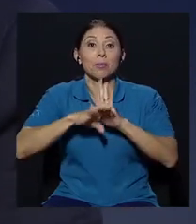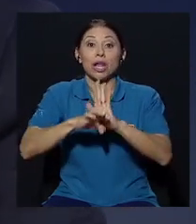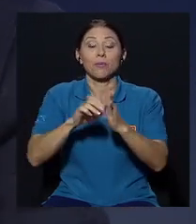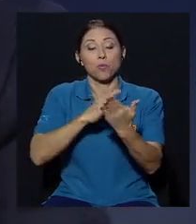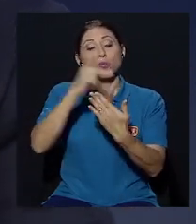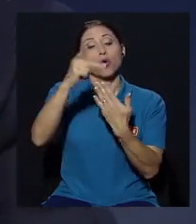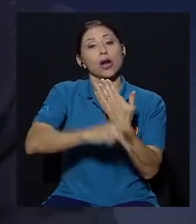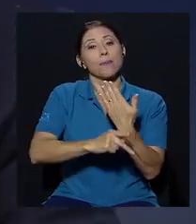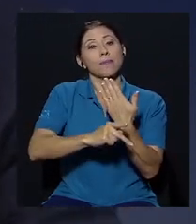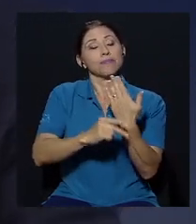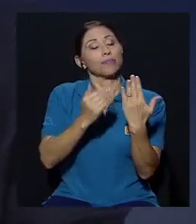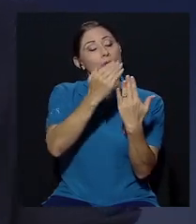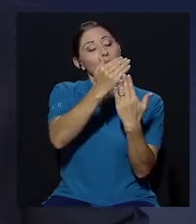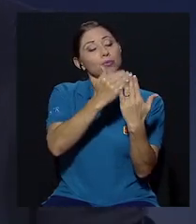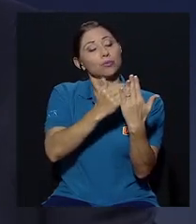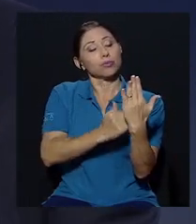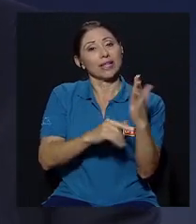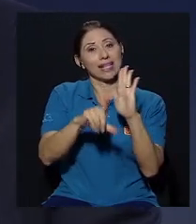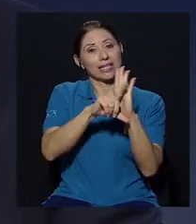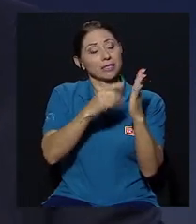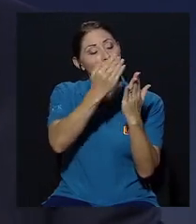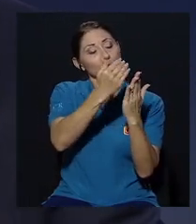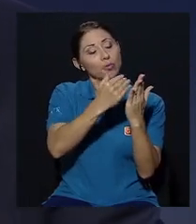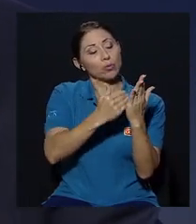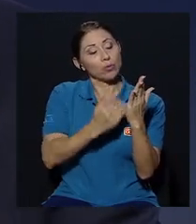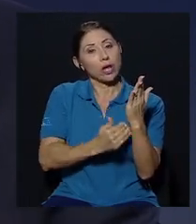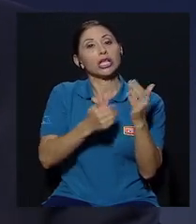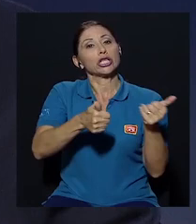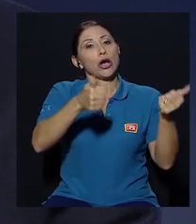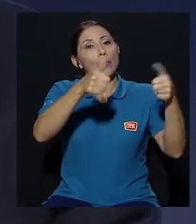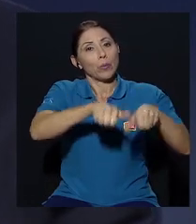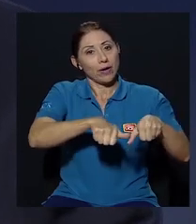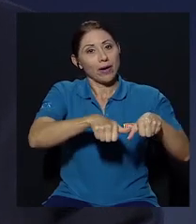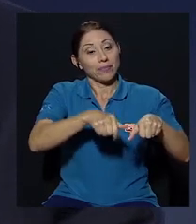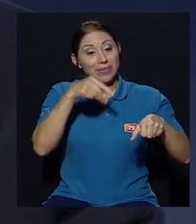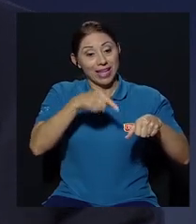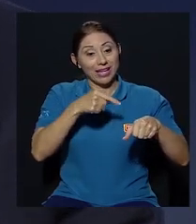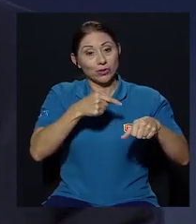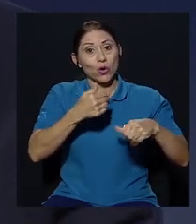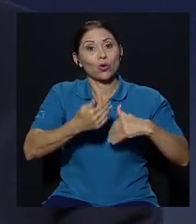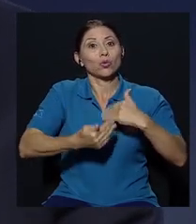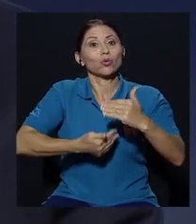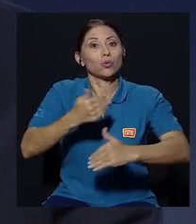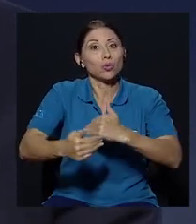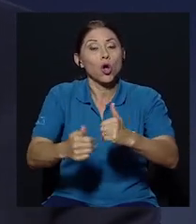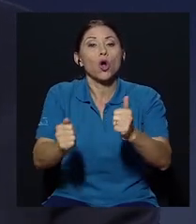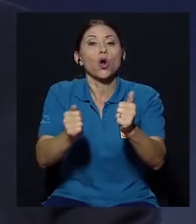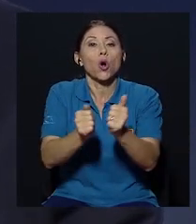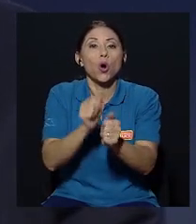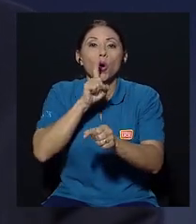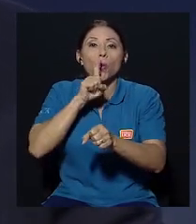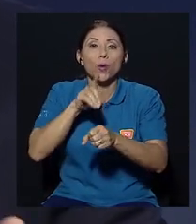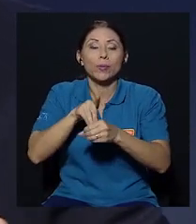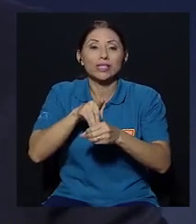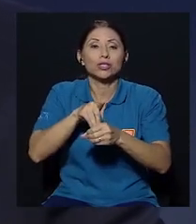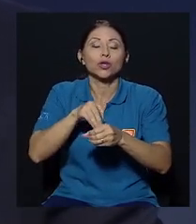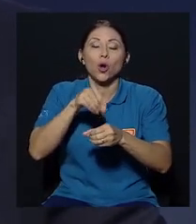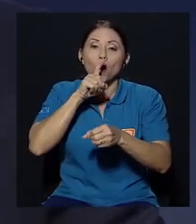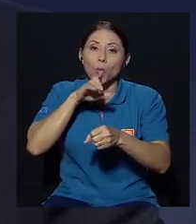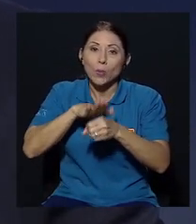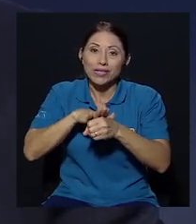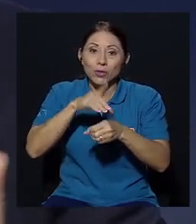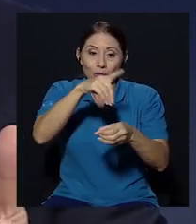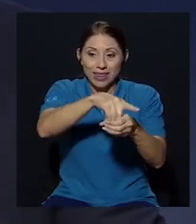legislativo y ese programa legislativo se consolida su ejecución con el compromiso de los diputados de los